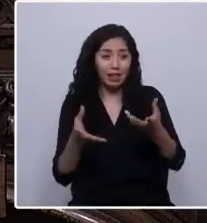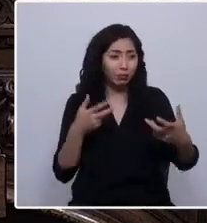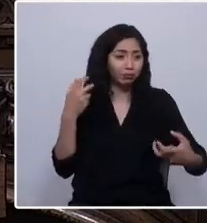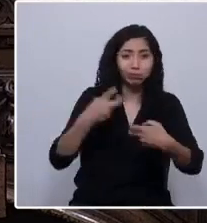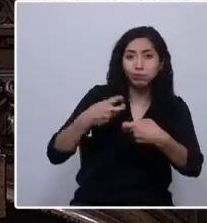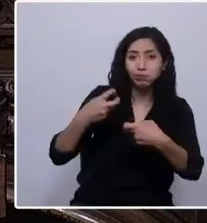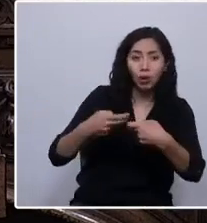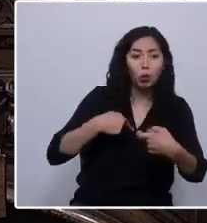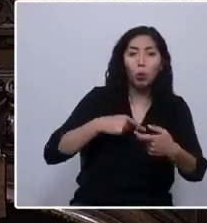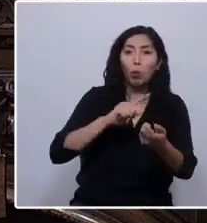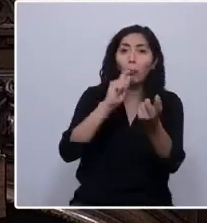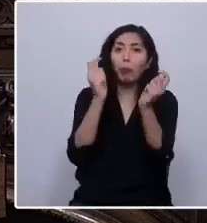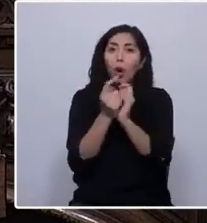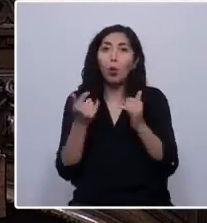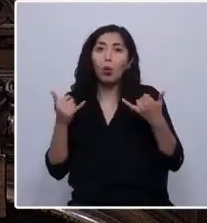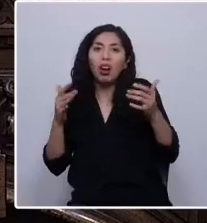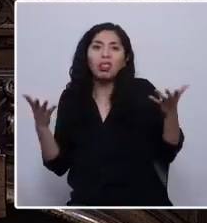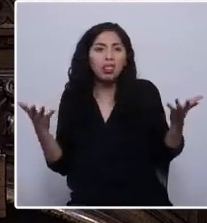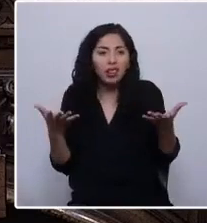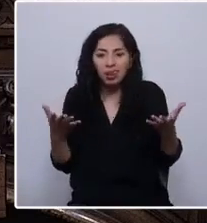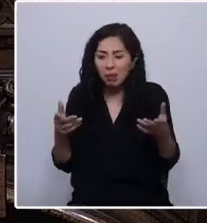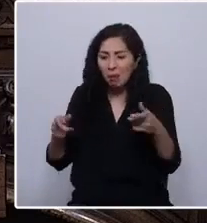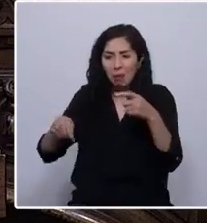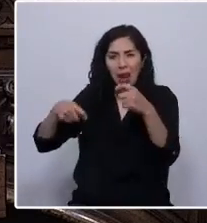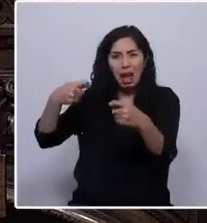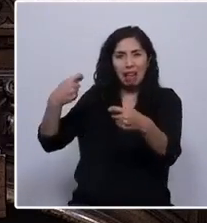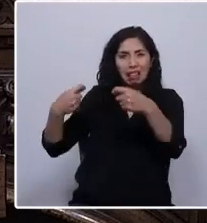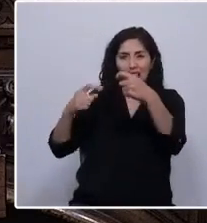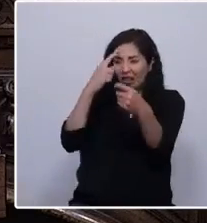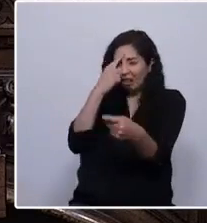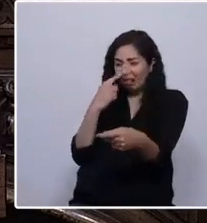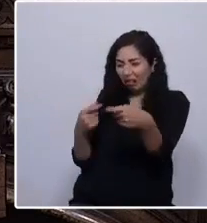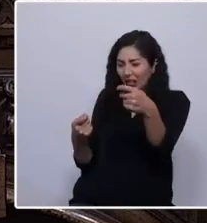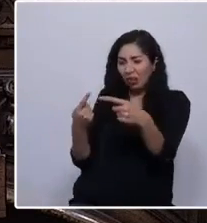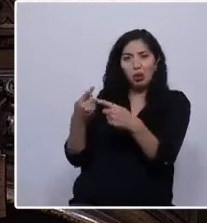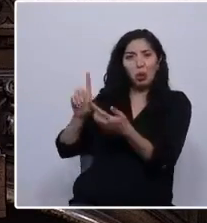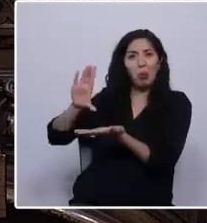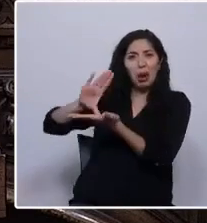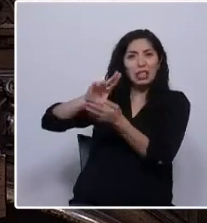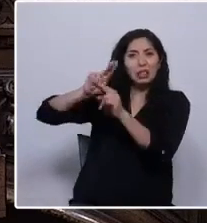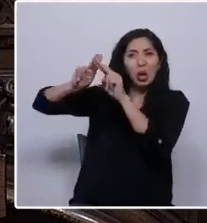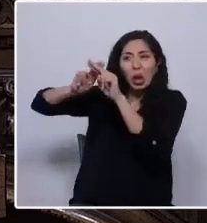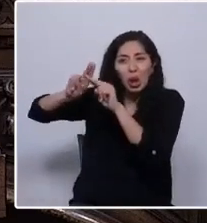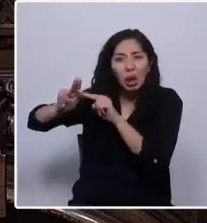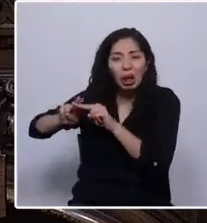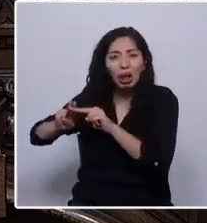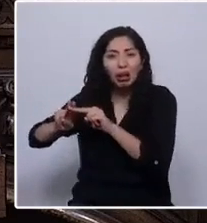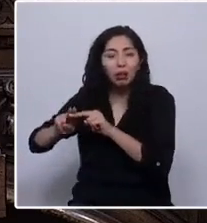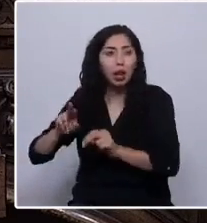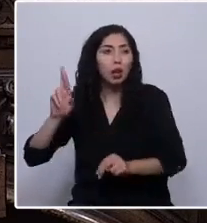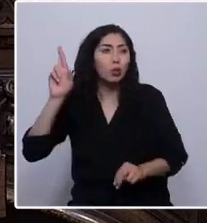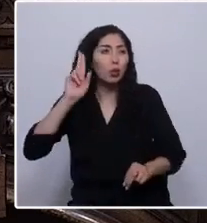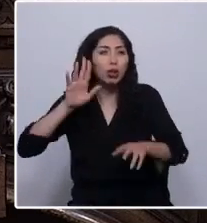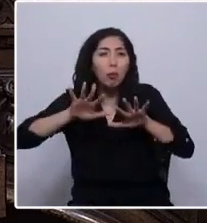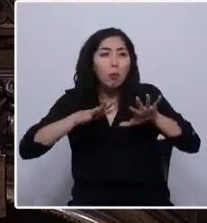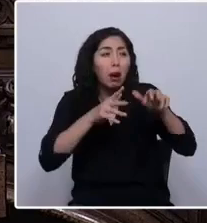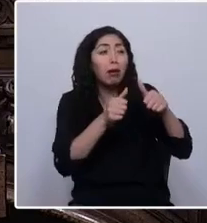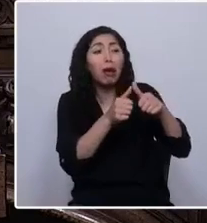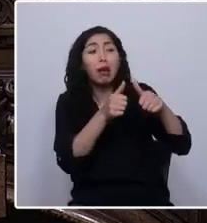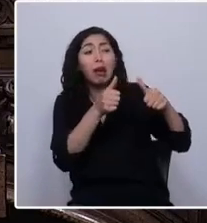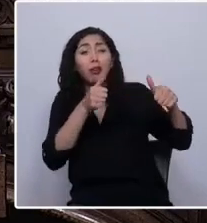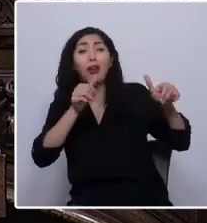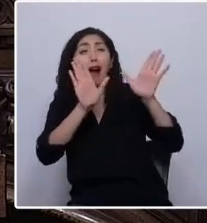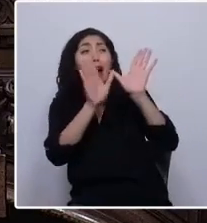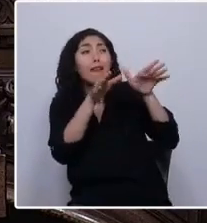pasar a jugar con objetos plásticos, elaborados en otros países, alejados del ruido del mar, de las aves y del